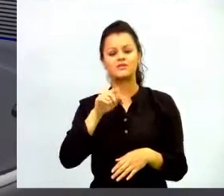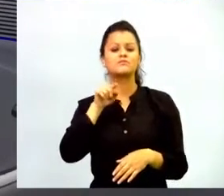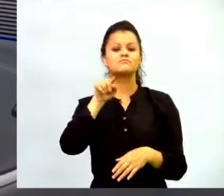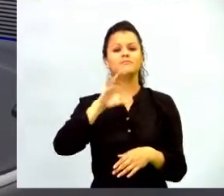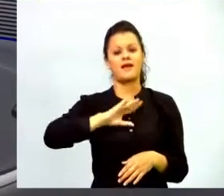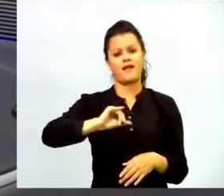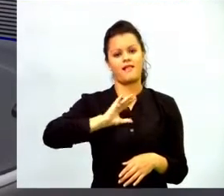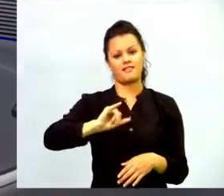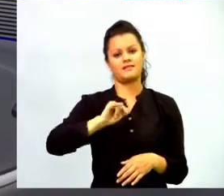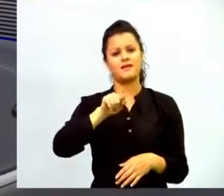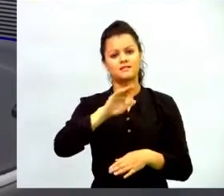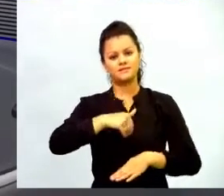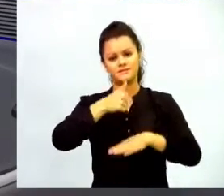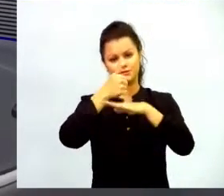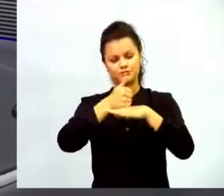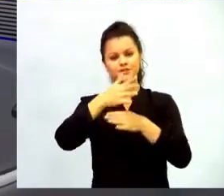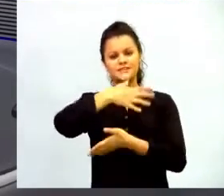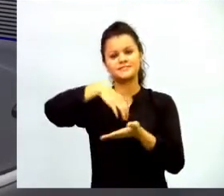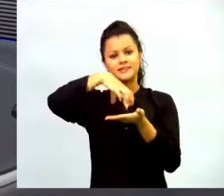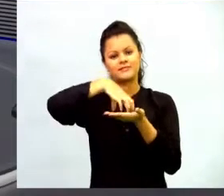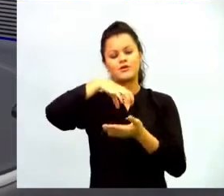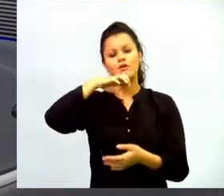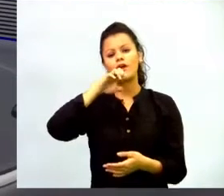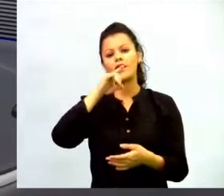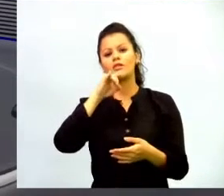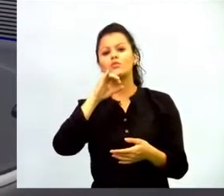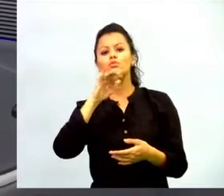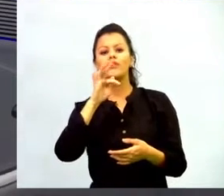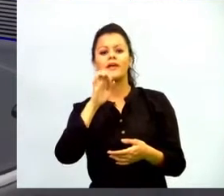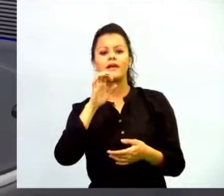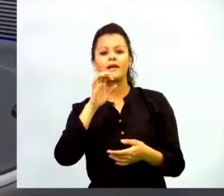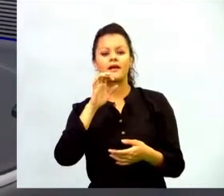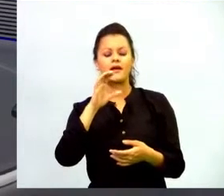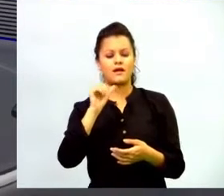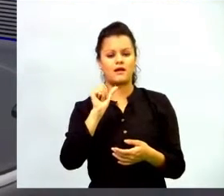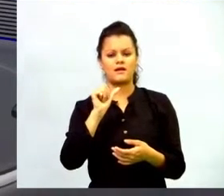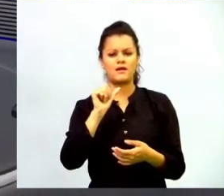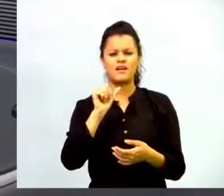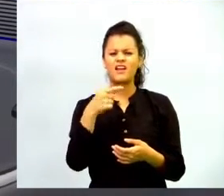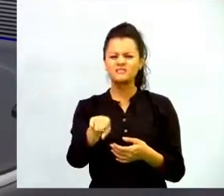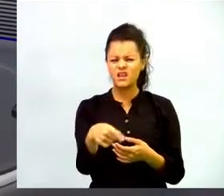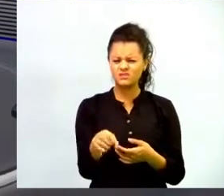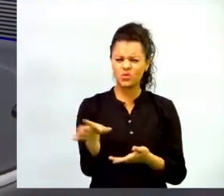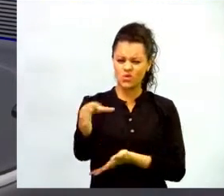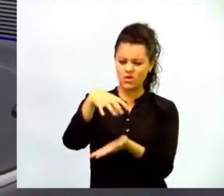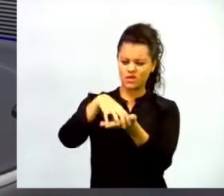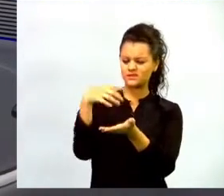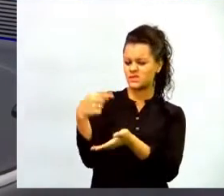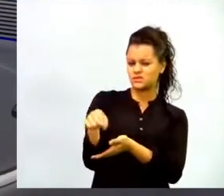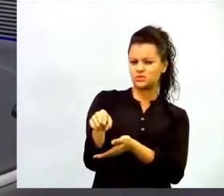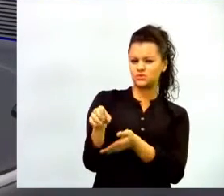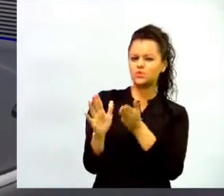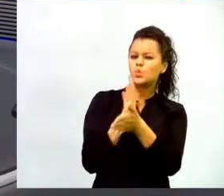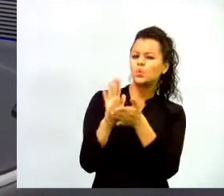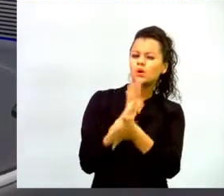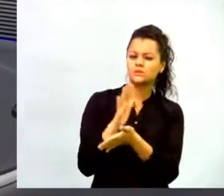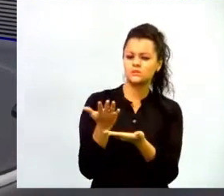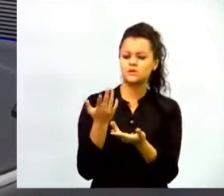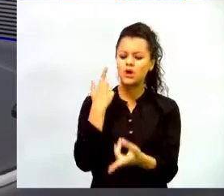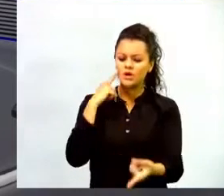director del Centro Eduteca. Que nos cuente qué es Eduteca, cuál es la apuesta de este centro para el país.